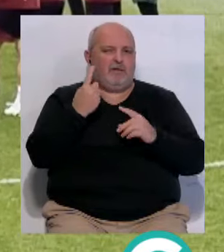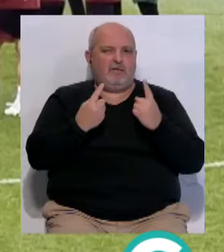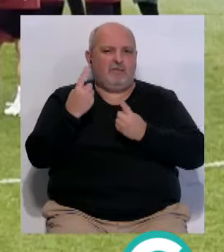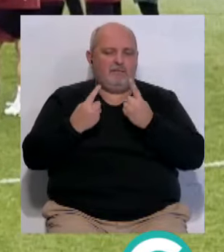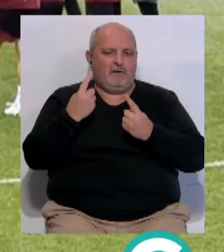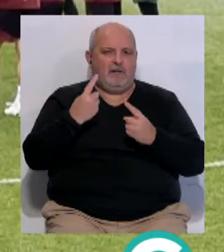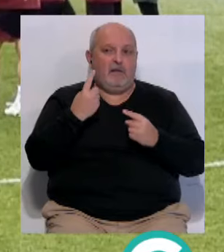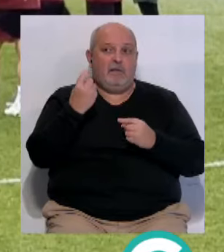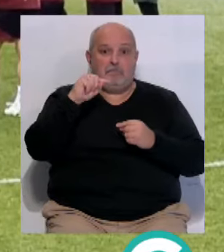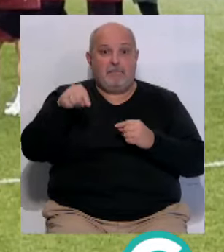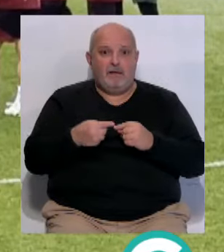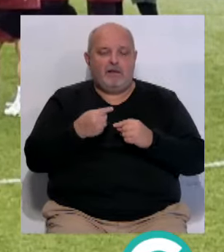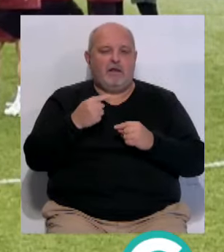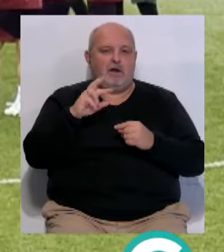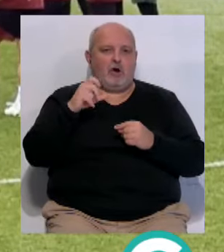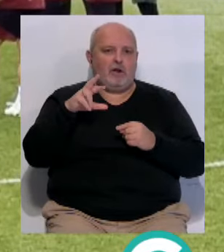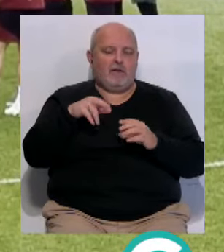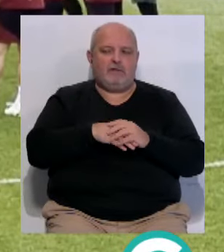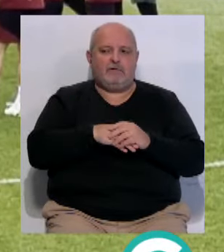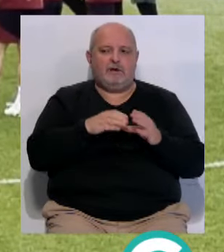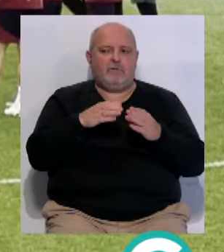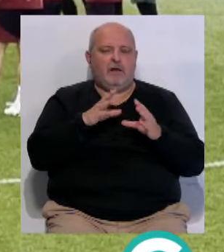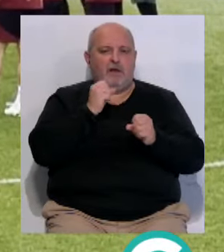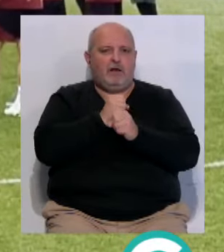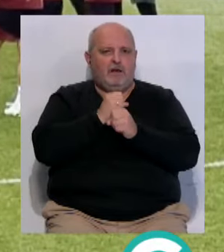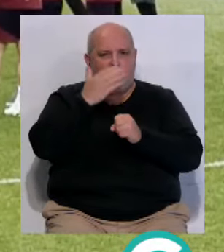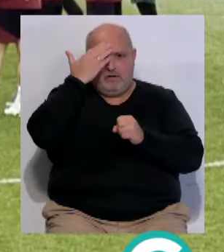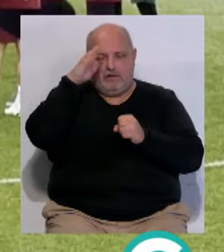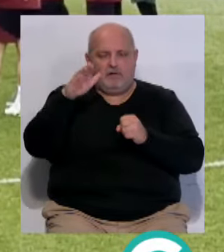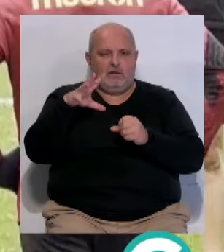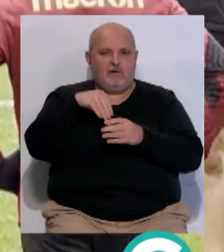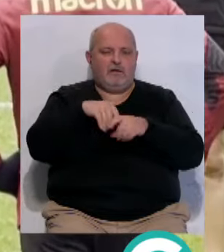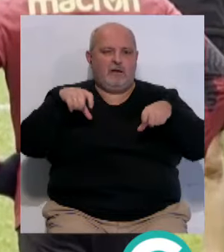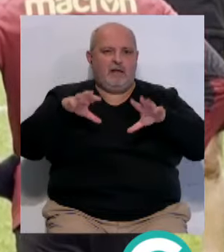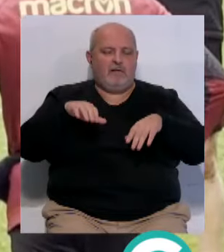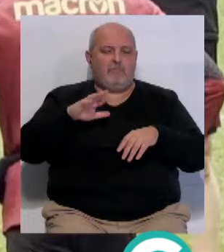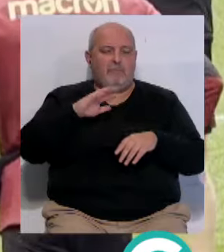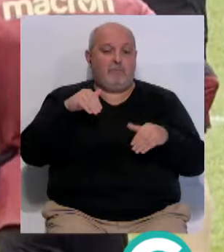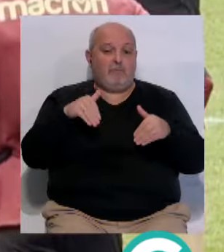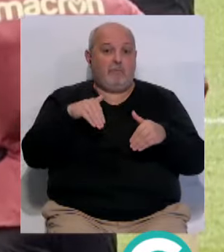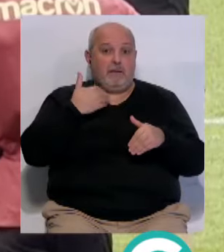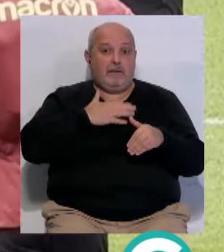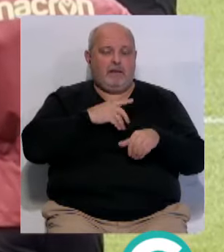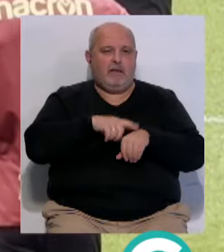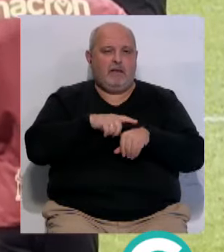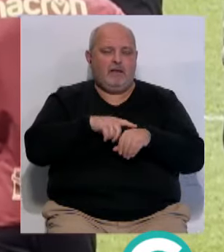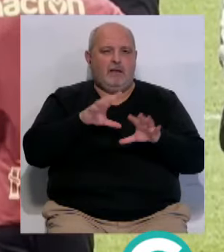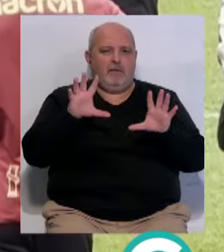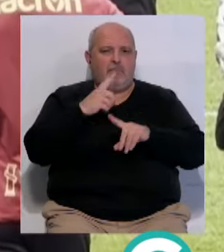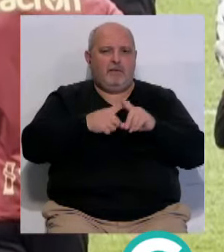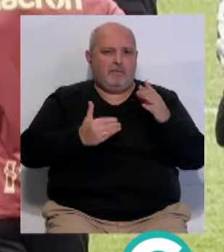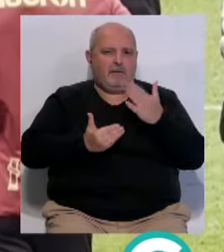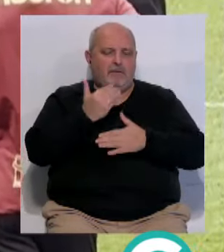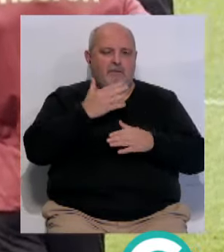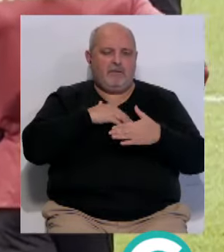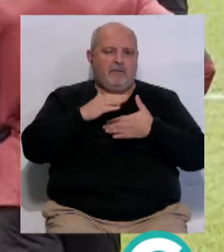efectivos... ...a excepción... ...de Roger Martí... ...el equipo trabajará... ...en el escenario... ...del partido este jueves... ...a partir de las 10 y media...